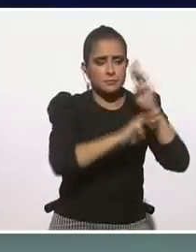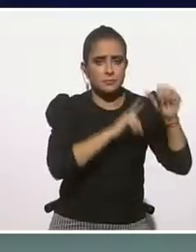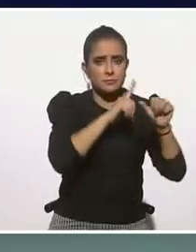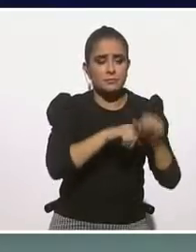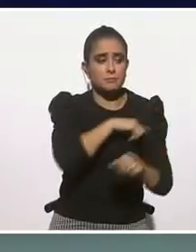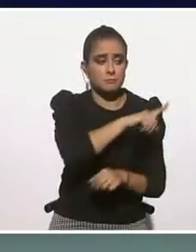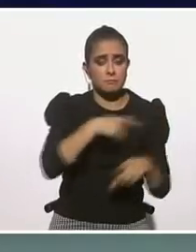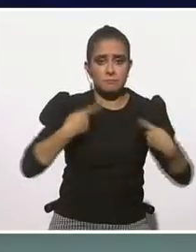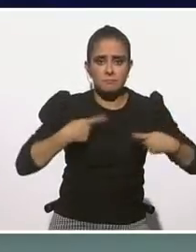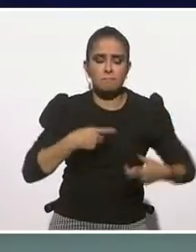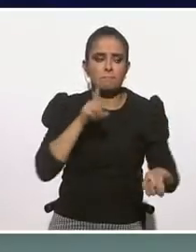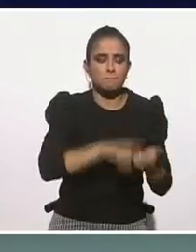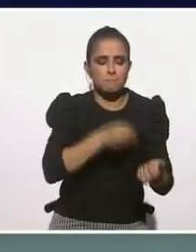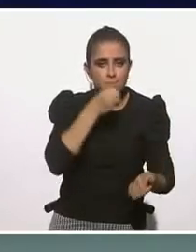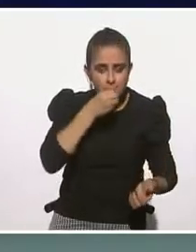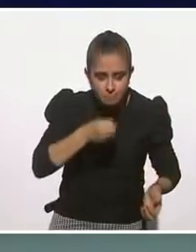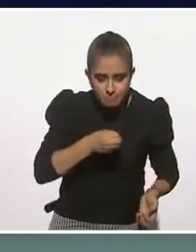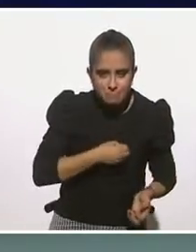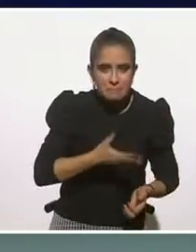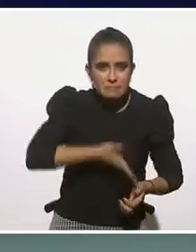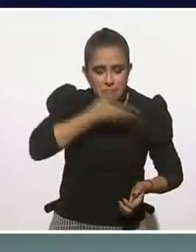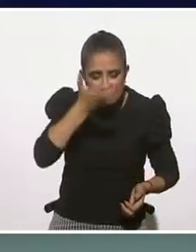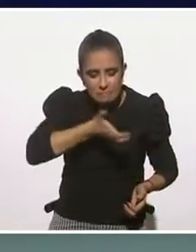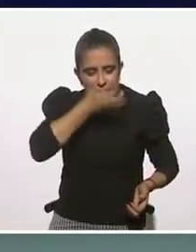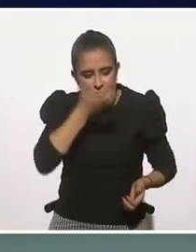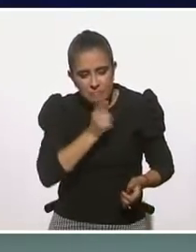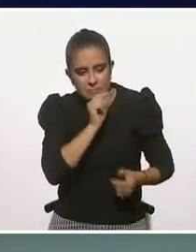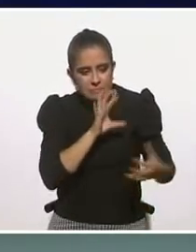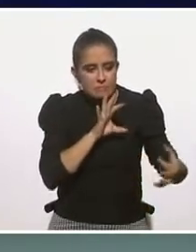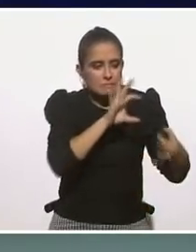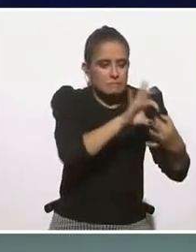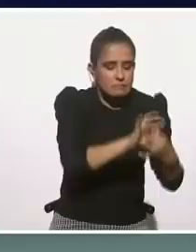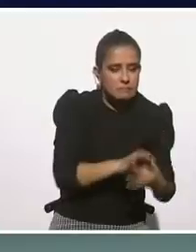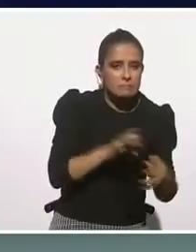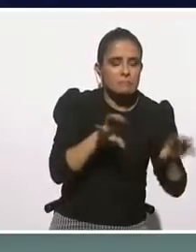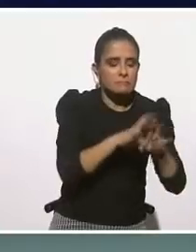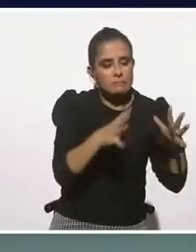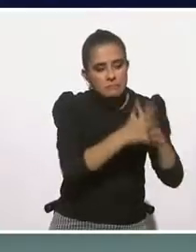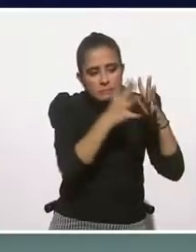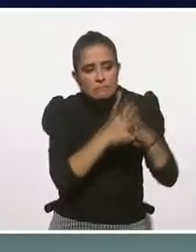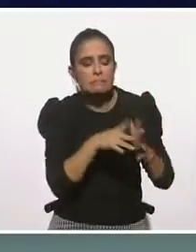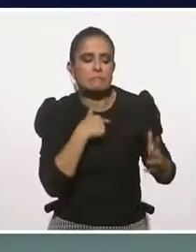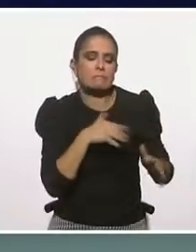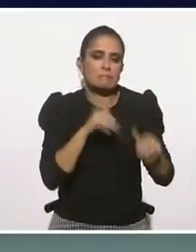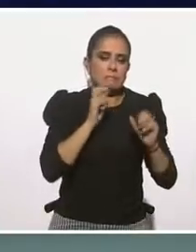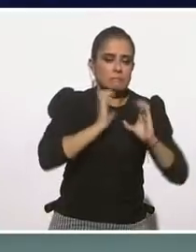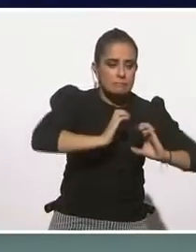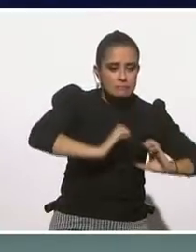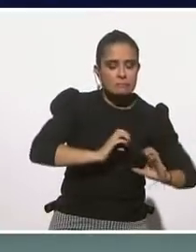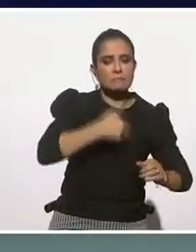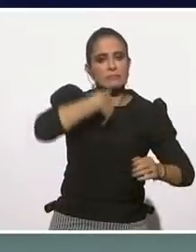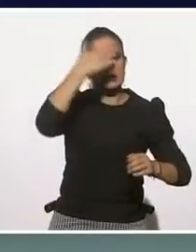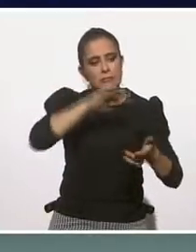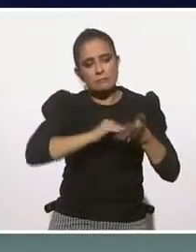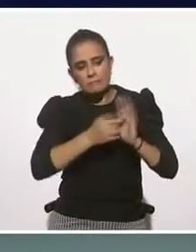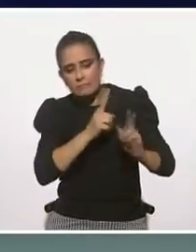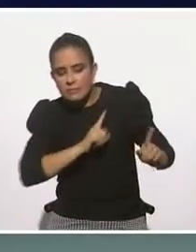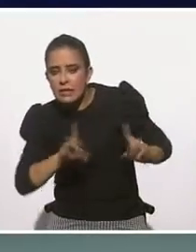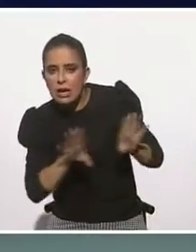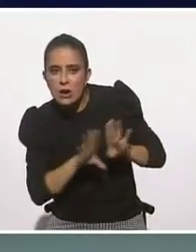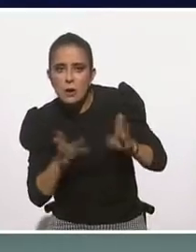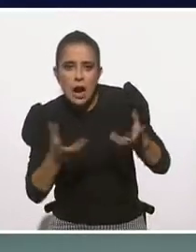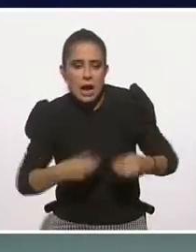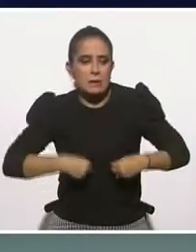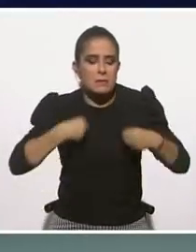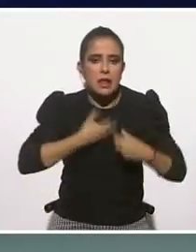adaptativos a nivel cultural, y esta idea de resistencia y adaptación la empezamos a migrar en la alfabetización, de apropiarnos. La diferencia